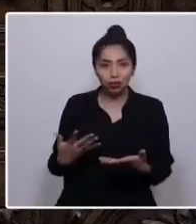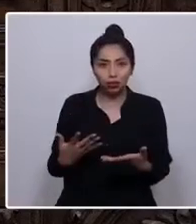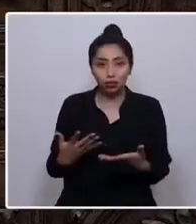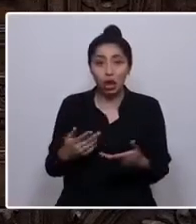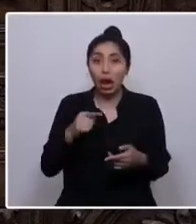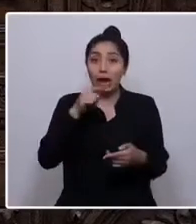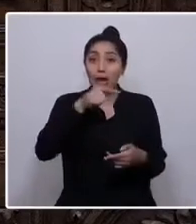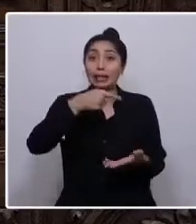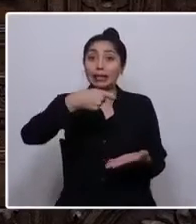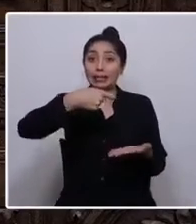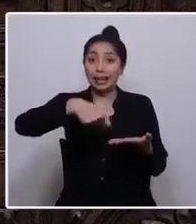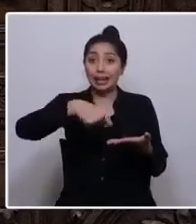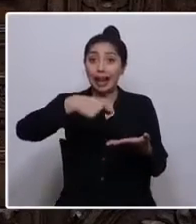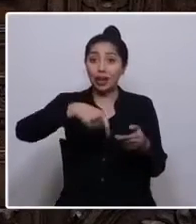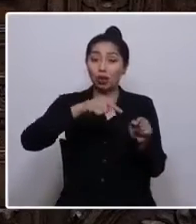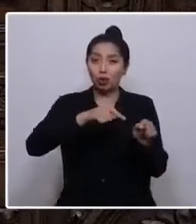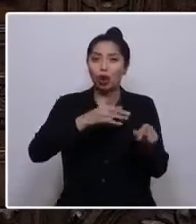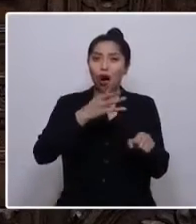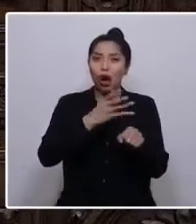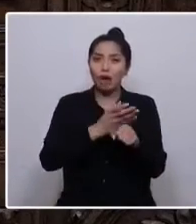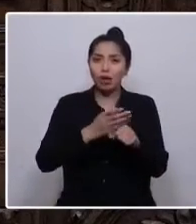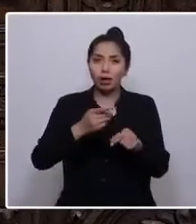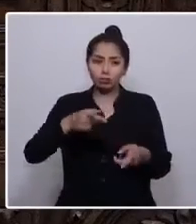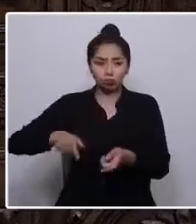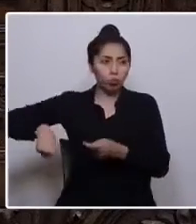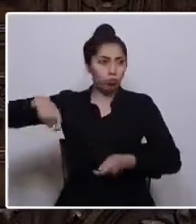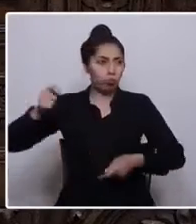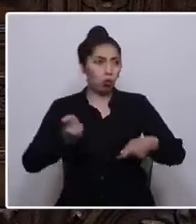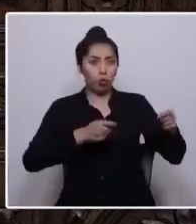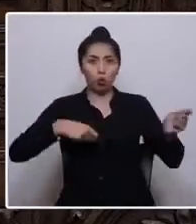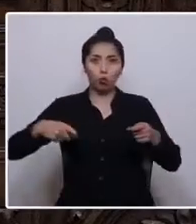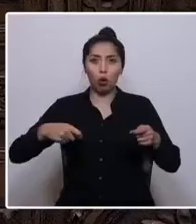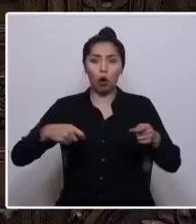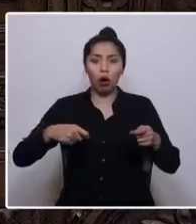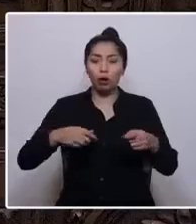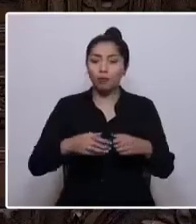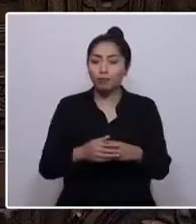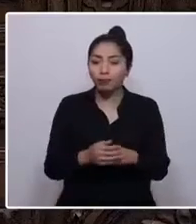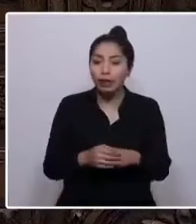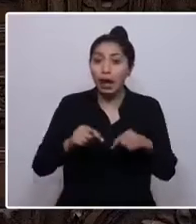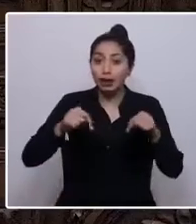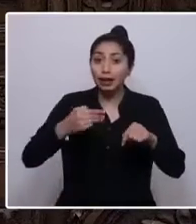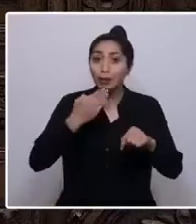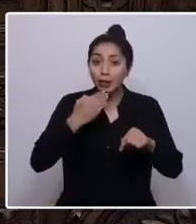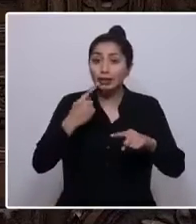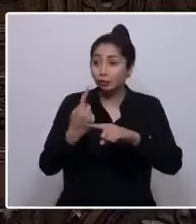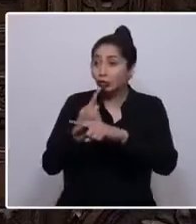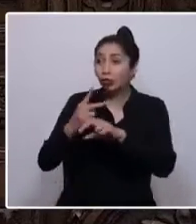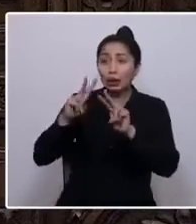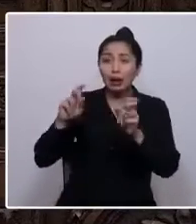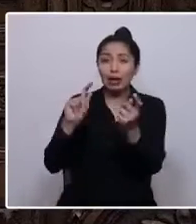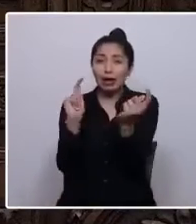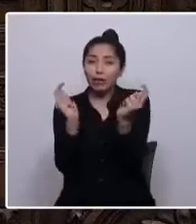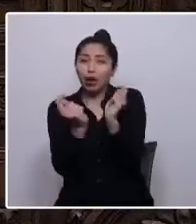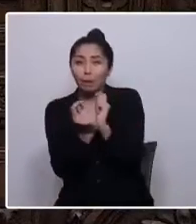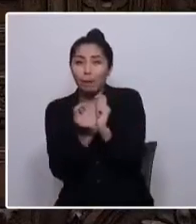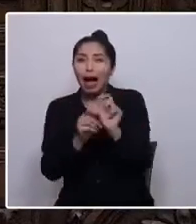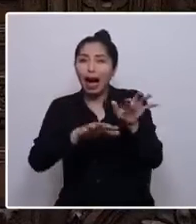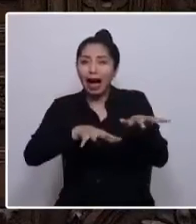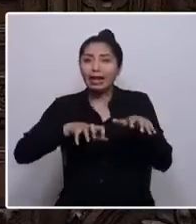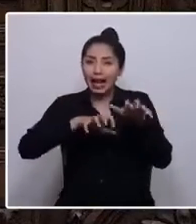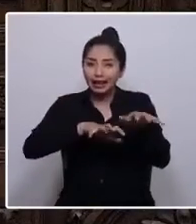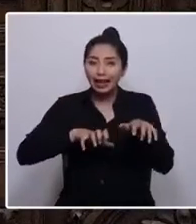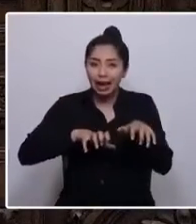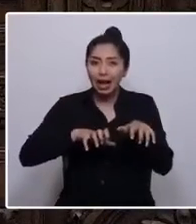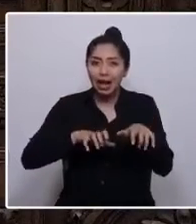fraguó el ruido de sables y por aquí se discutió la reforma agraria. Ayer mi compañero Daniel Stingo señaló que